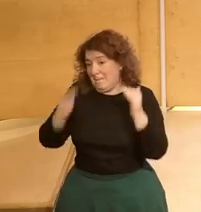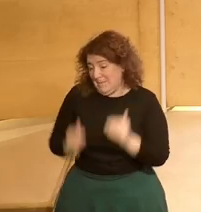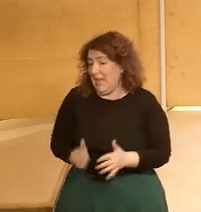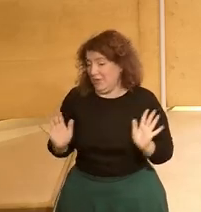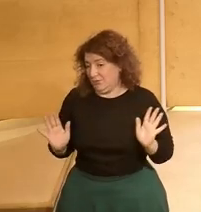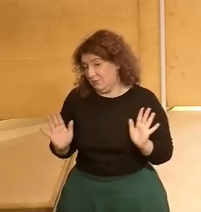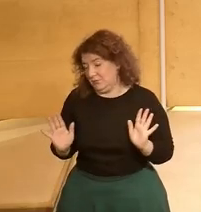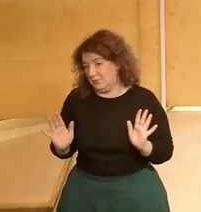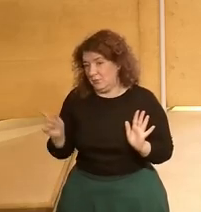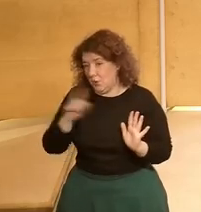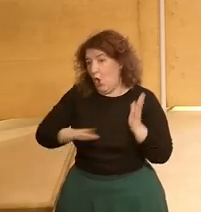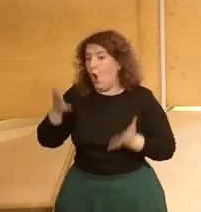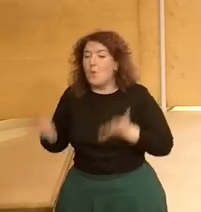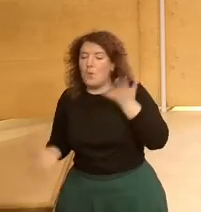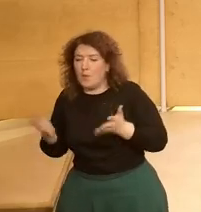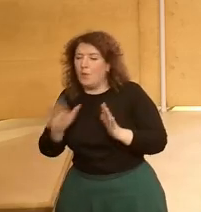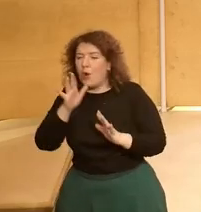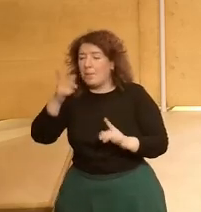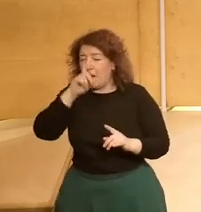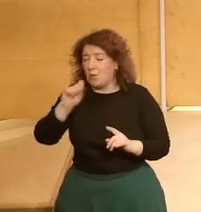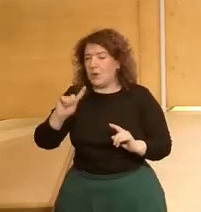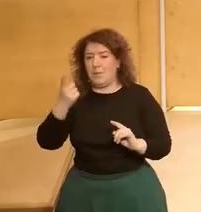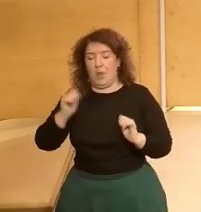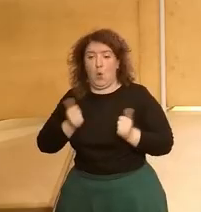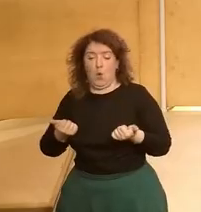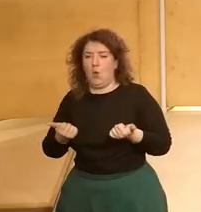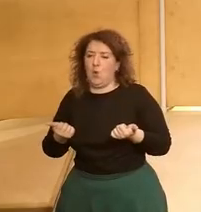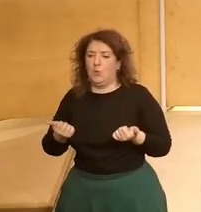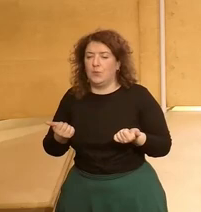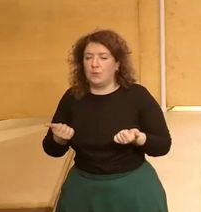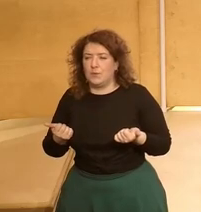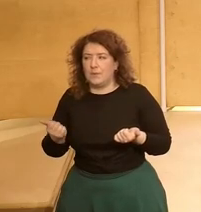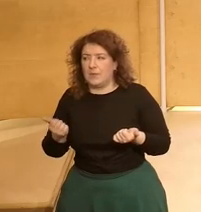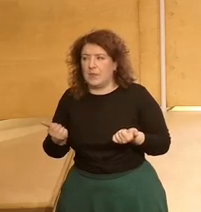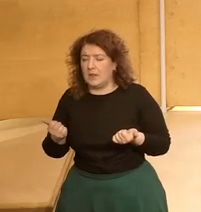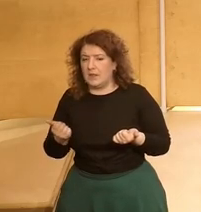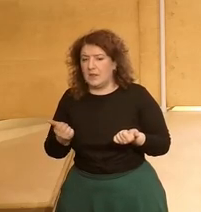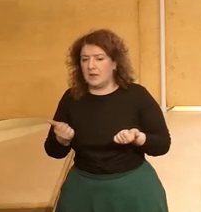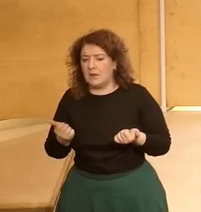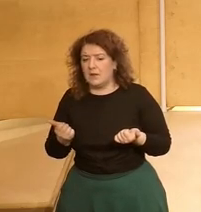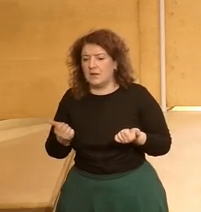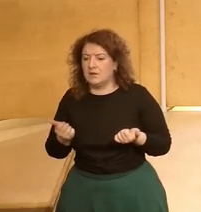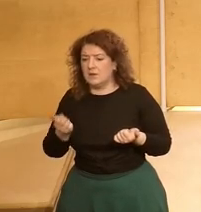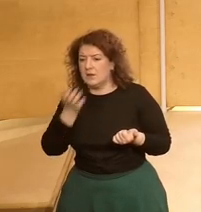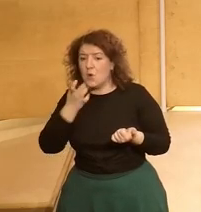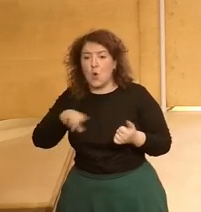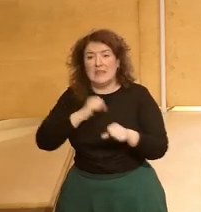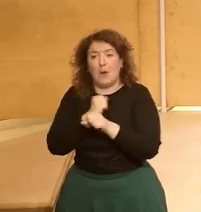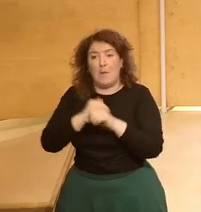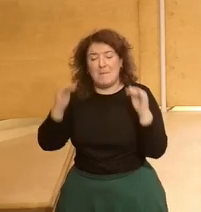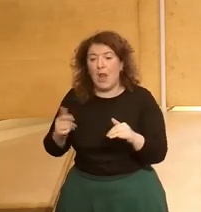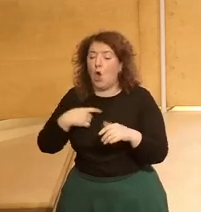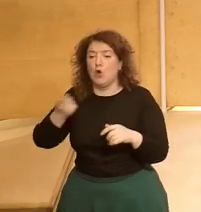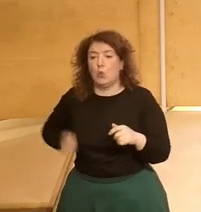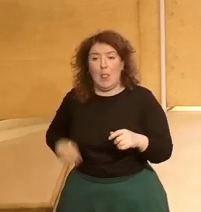en esa misma proporción lo digo porque hubo una primera reacción un poco más en plan de vamos a trabajar menos nos van a pagar lo